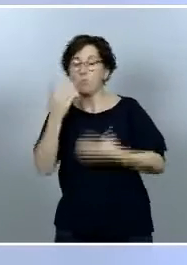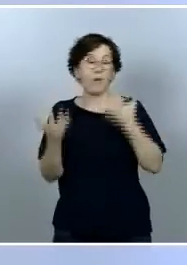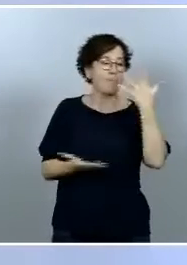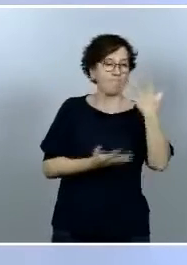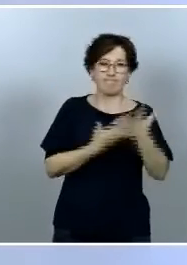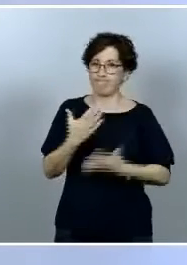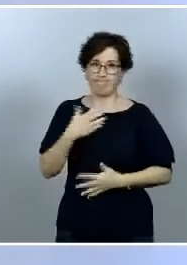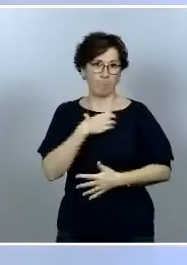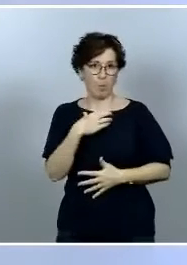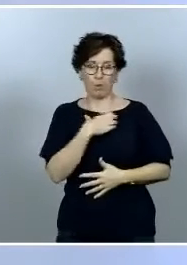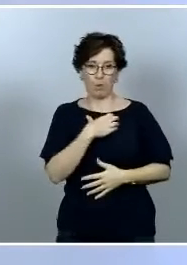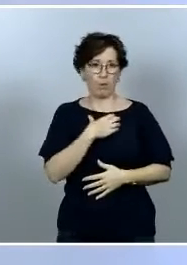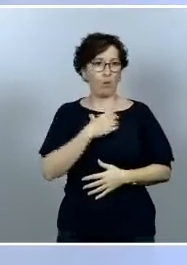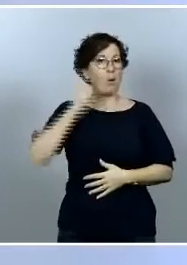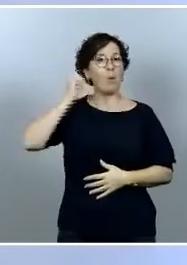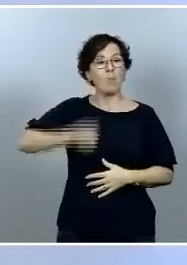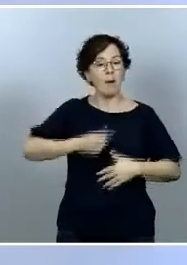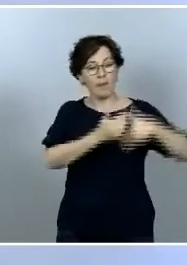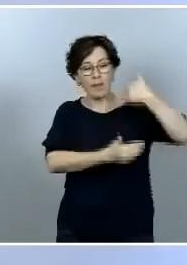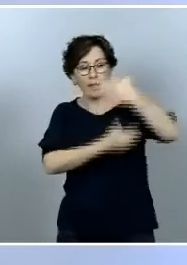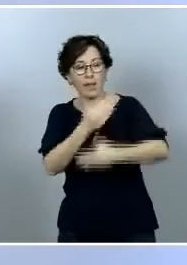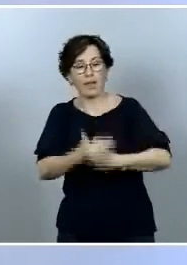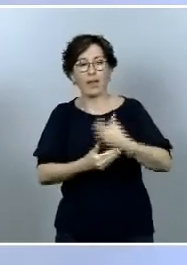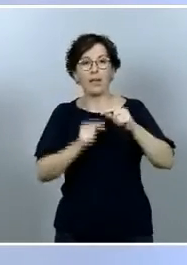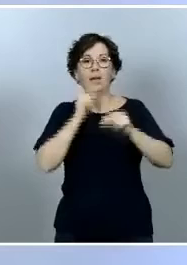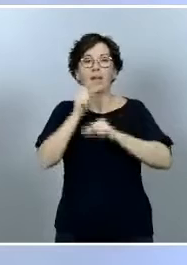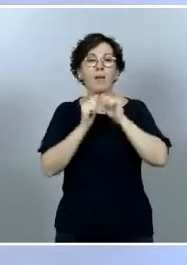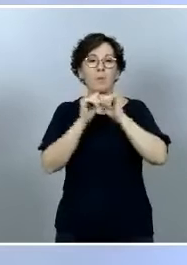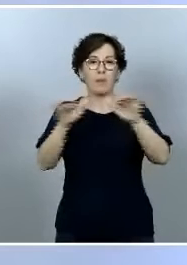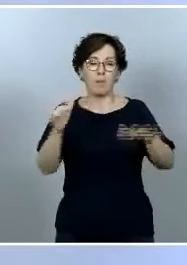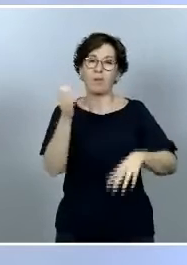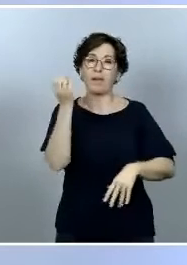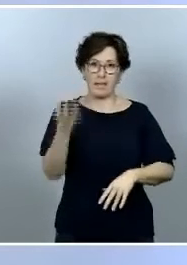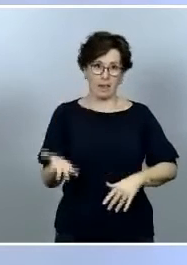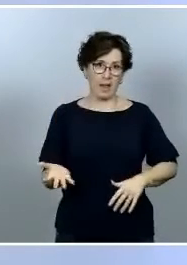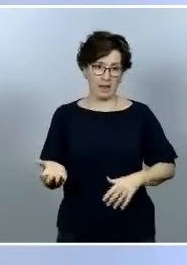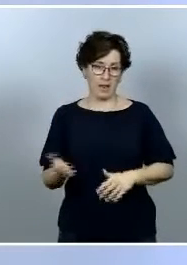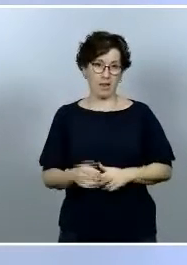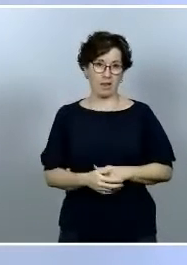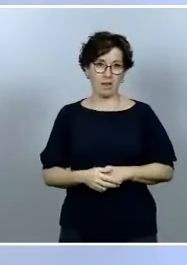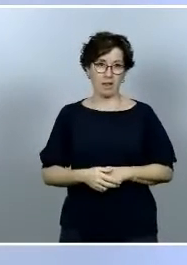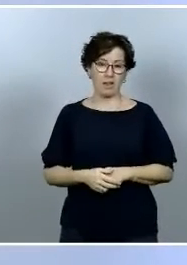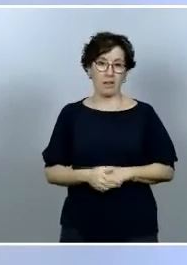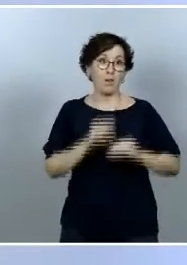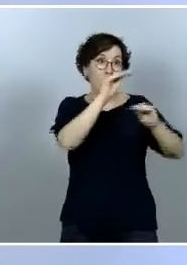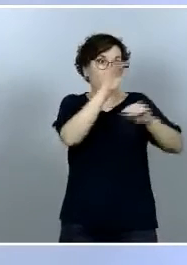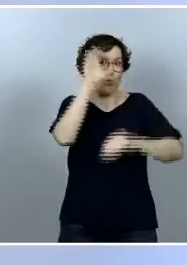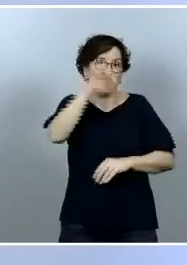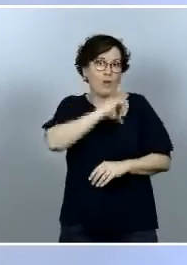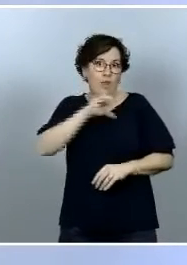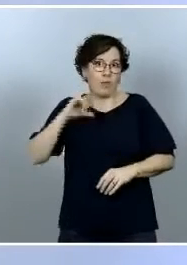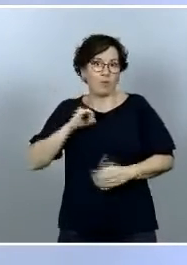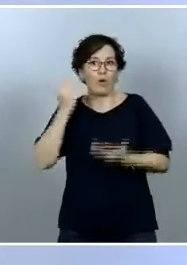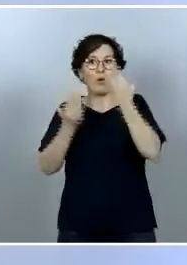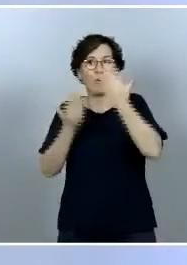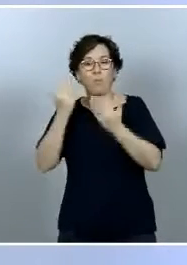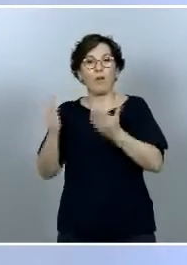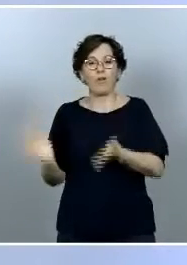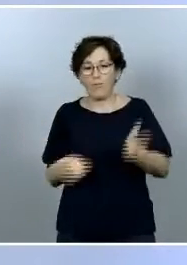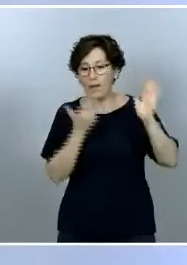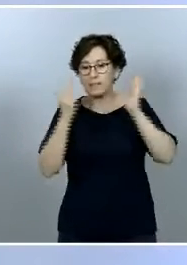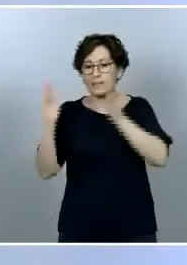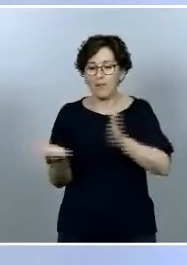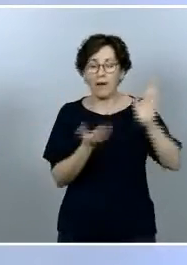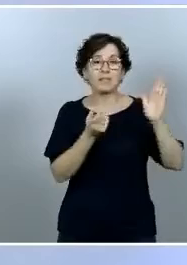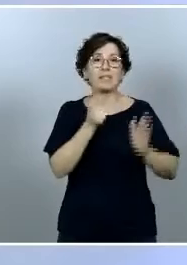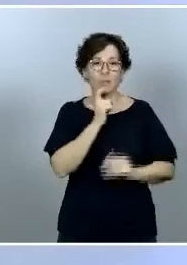insisto de cómo evolucione la epidemia y cómo evolucione también su comunidad autónoma respecto a las distintas fases y las progresiones que se puedan